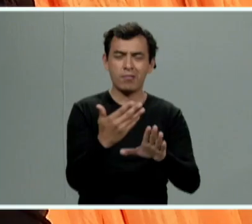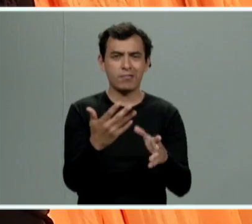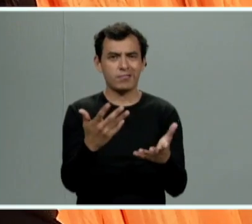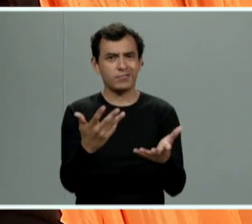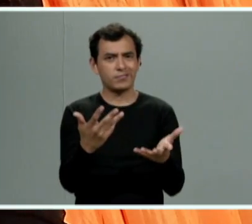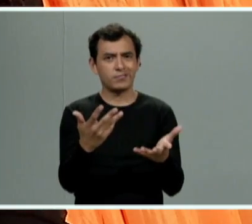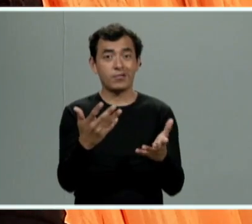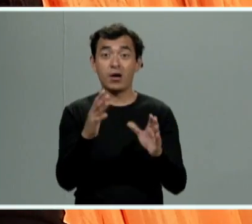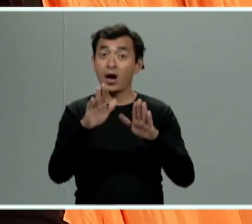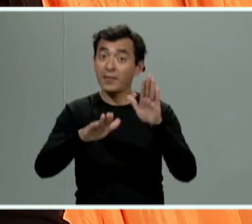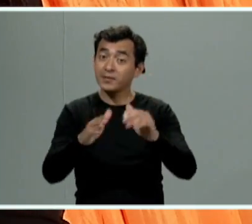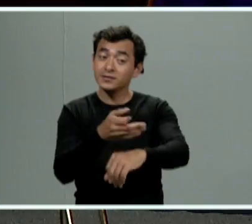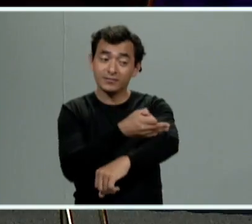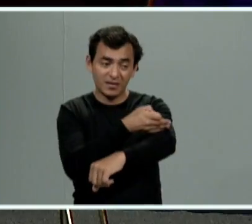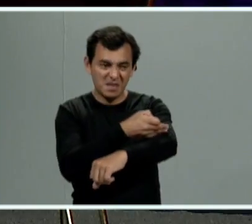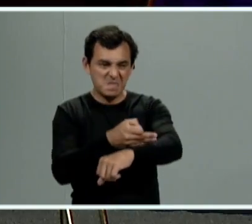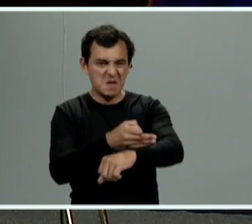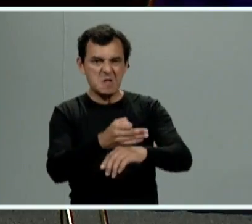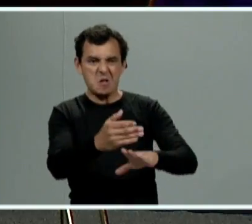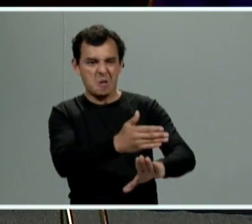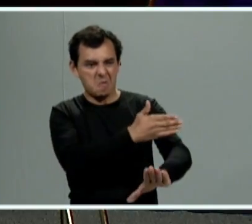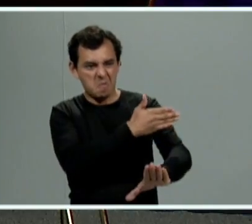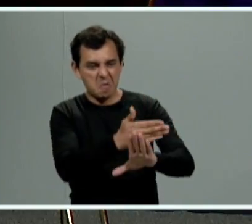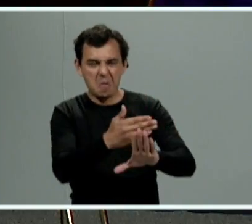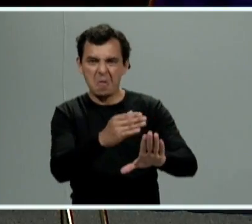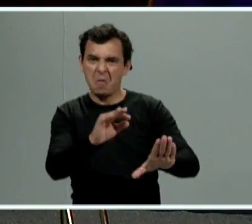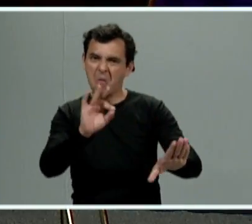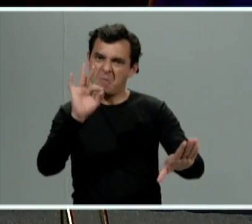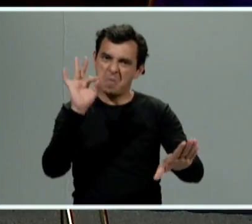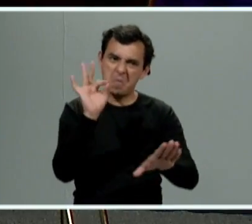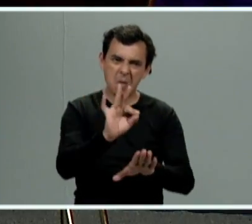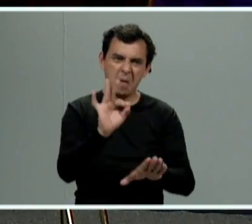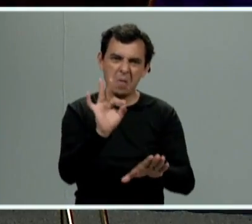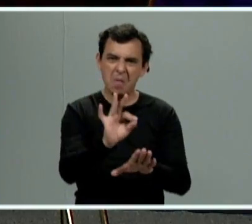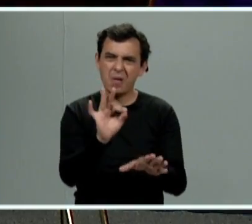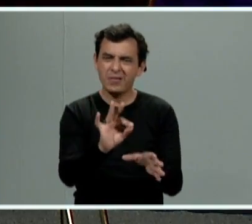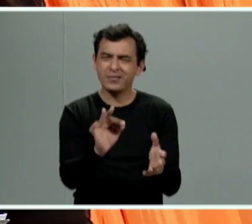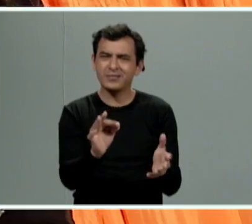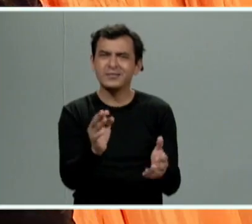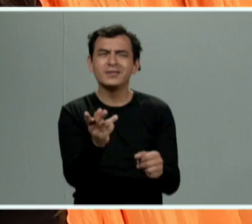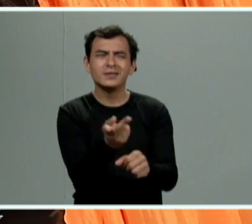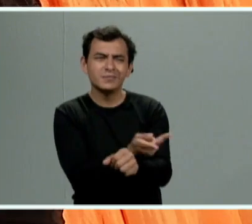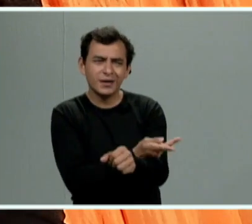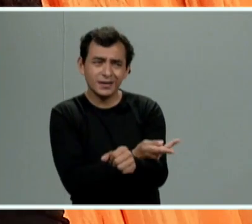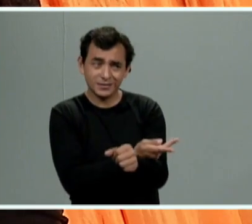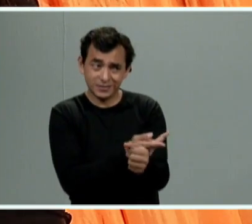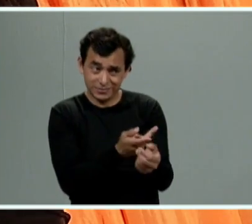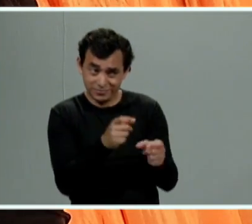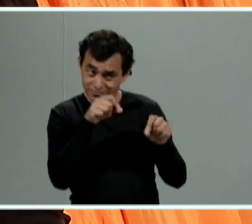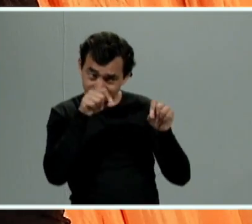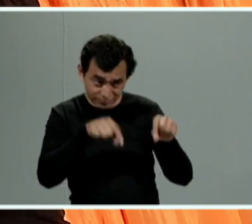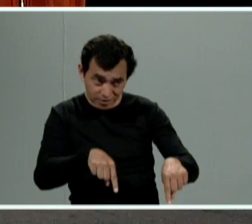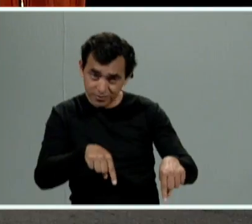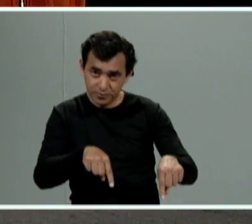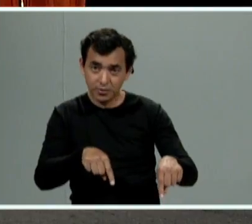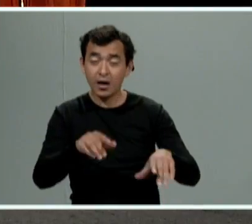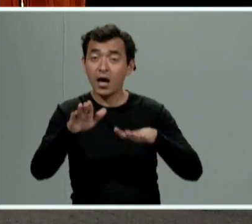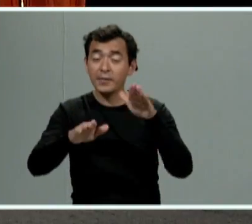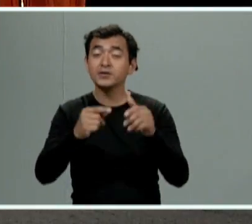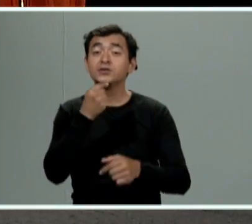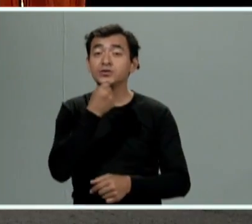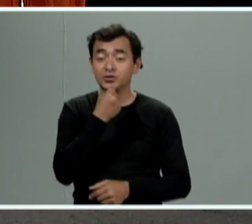hasta por las familias que pasa en este caso también se lleva el mismo proceso cuando nosotros tenemos niñas niños o